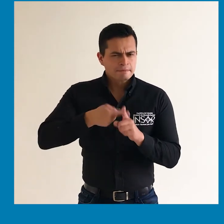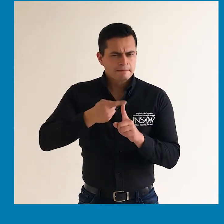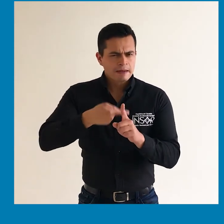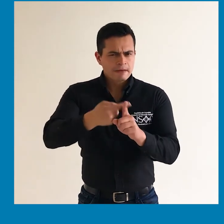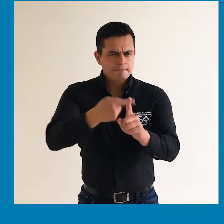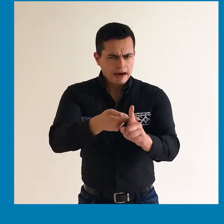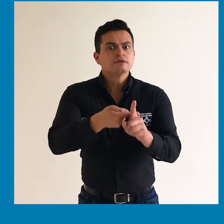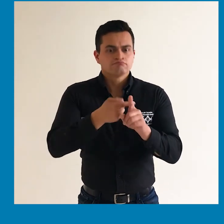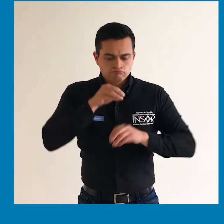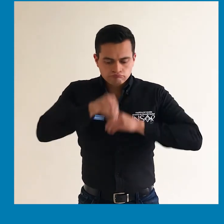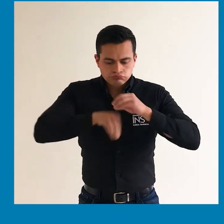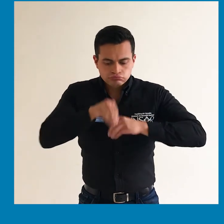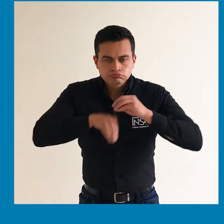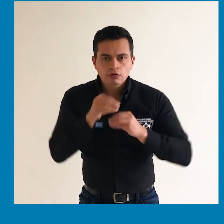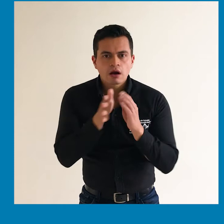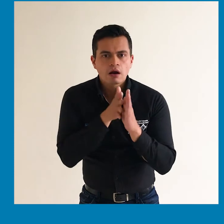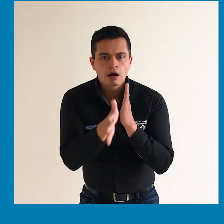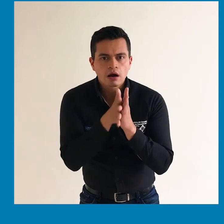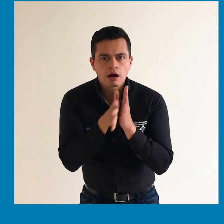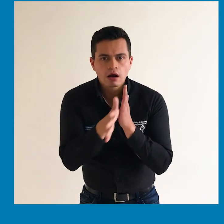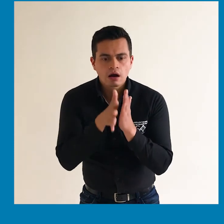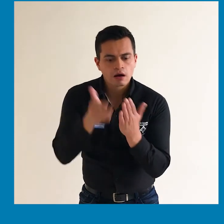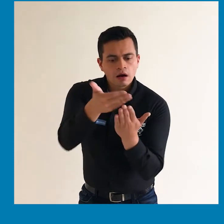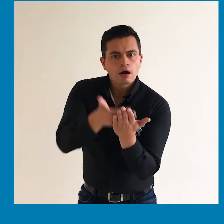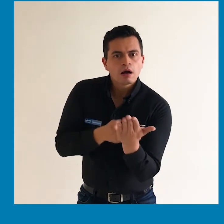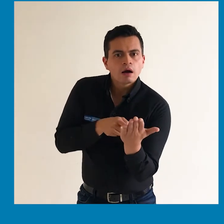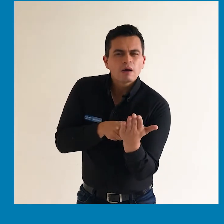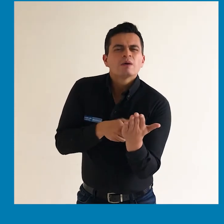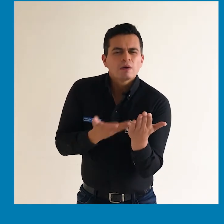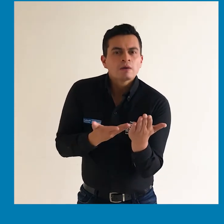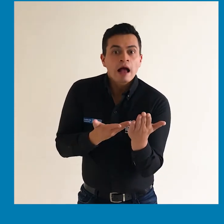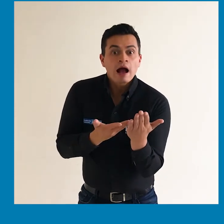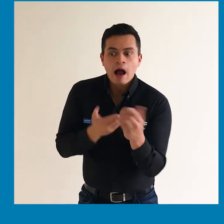Elaborar y presentar a quienes integran el Mecanismo Independiente